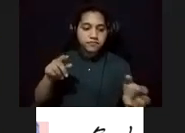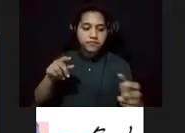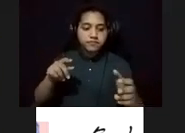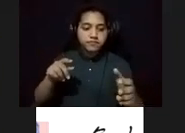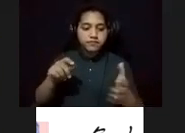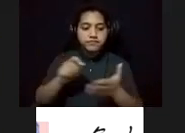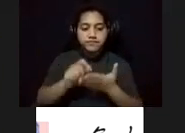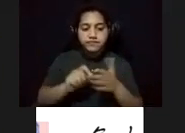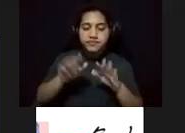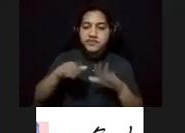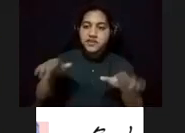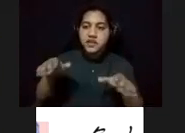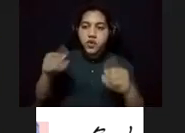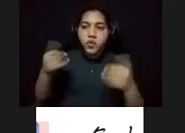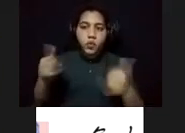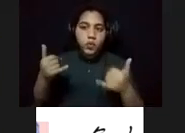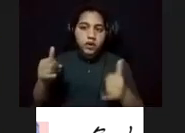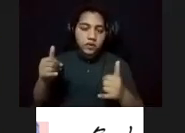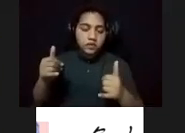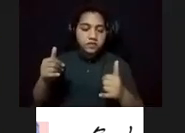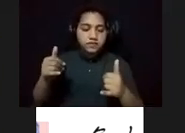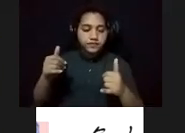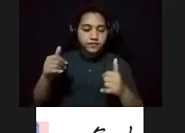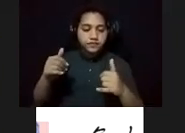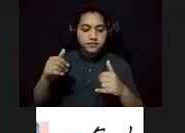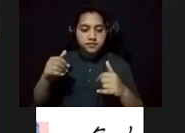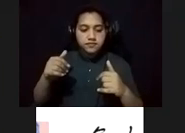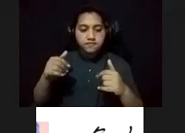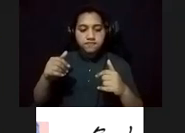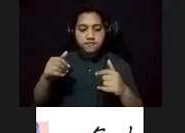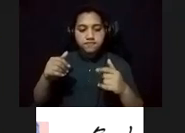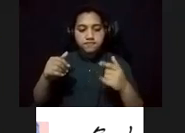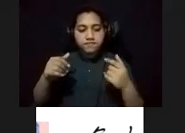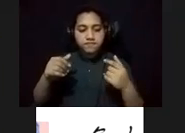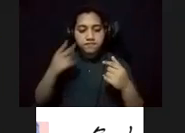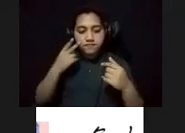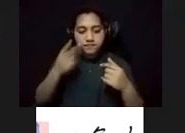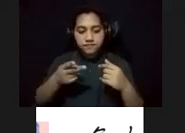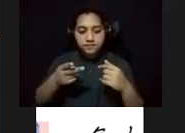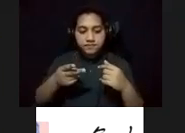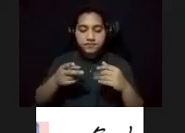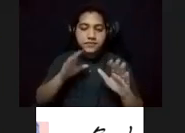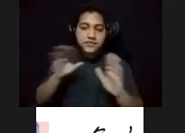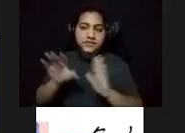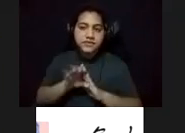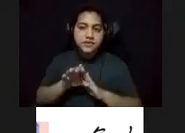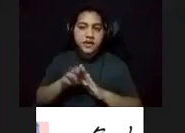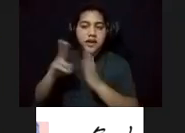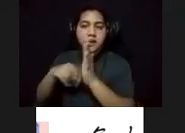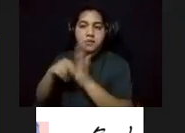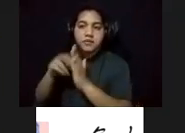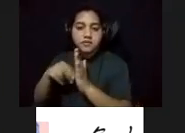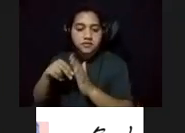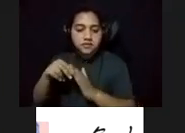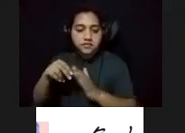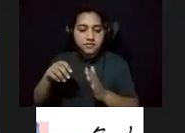Niños Jugando. Vemos un similar tratamiento en la imagen o la pintura Zaguán de